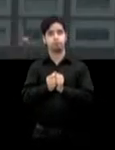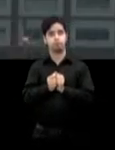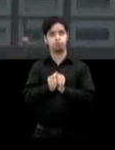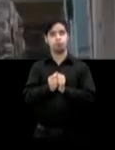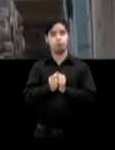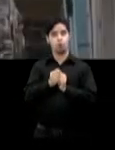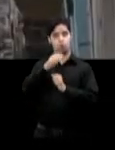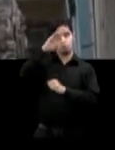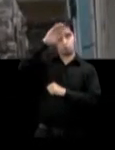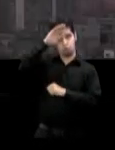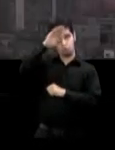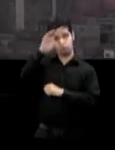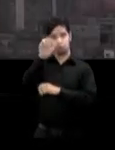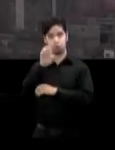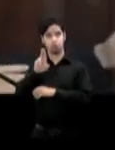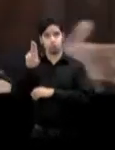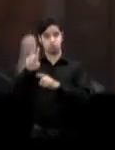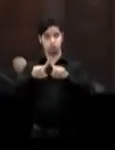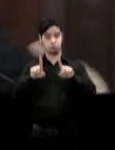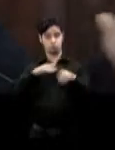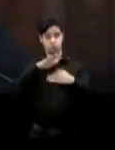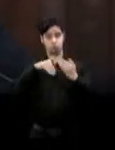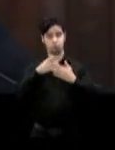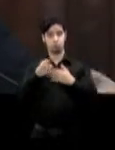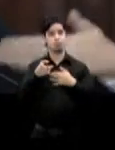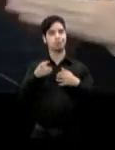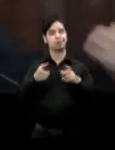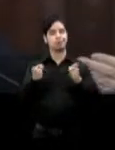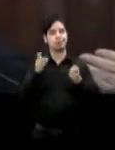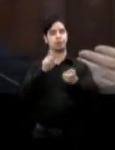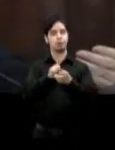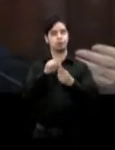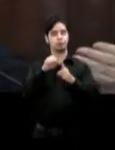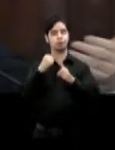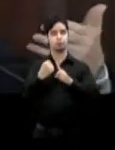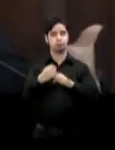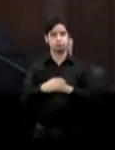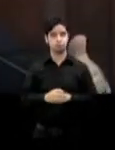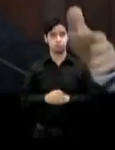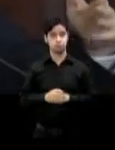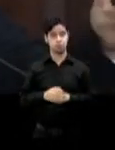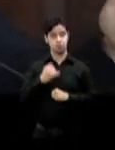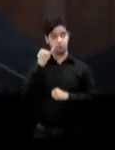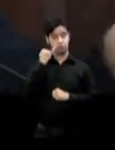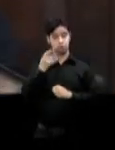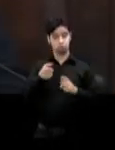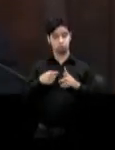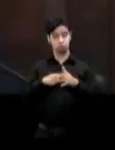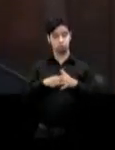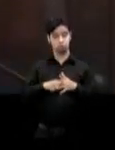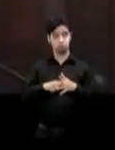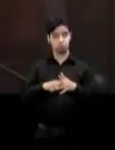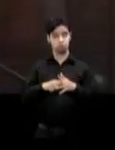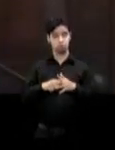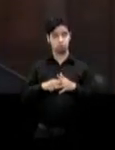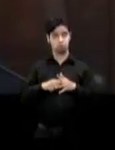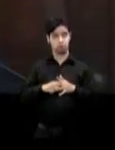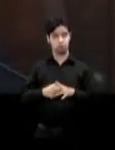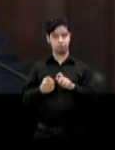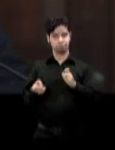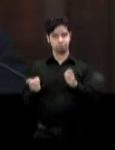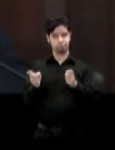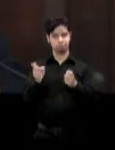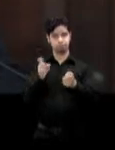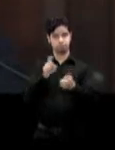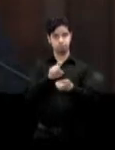supone cambios para la región. Si la región cambia aún más con la posible apertura de Cuba, mucho ayudará que